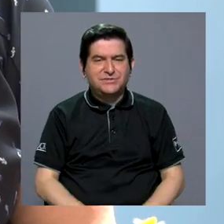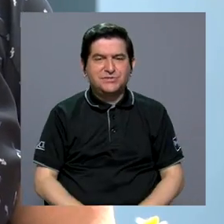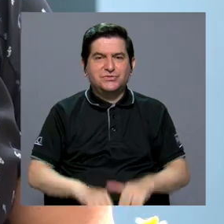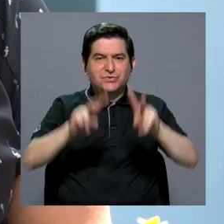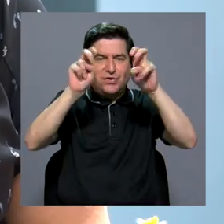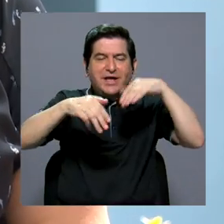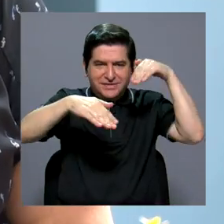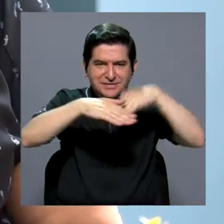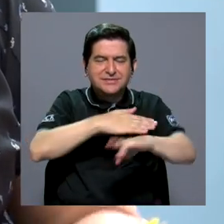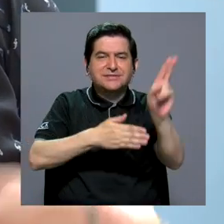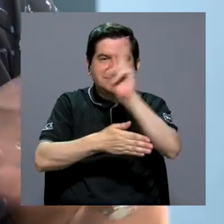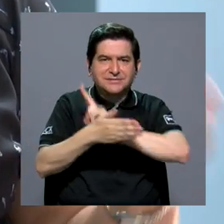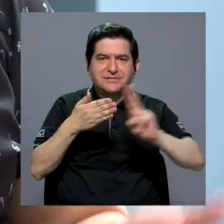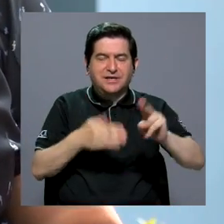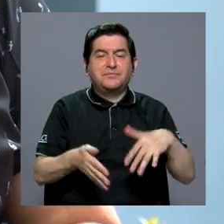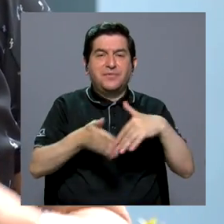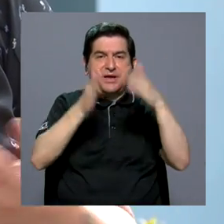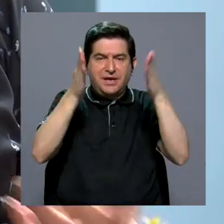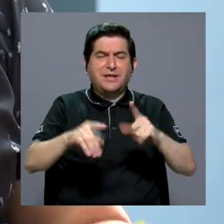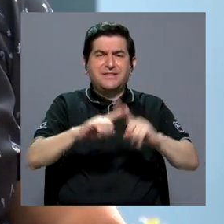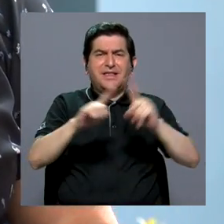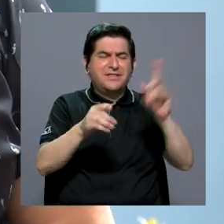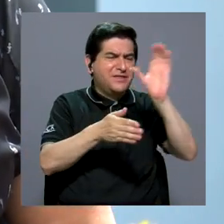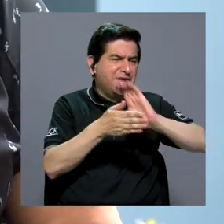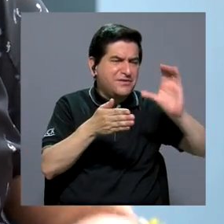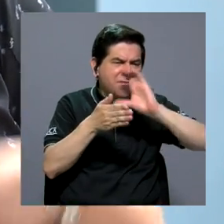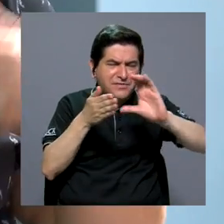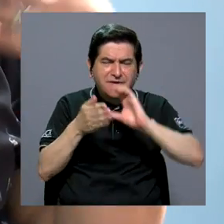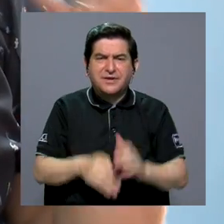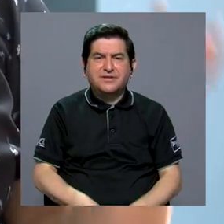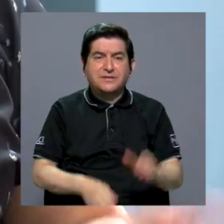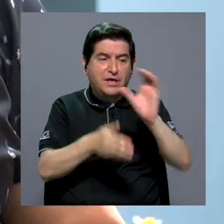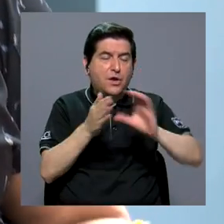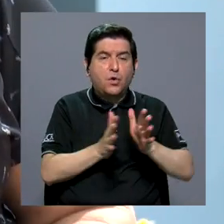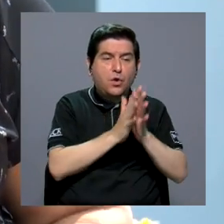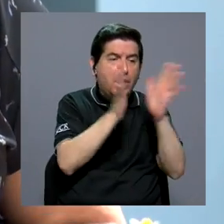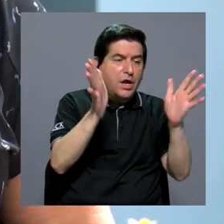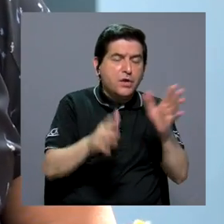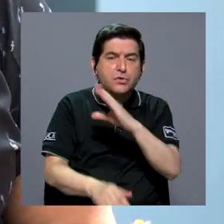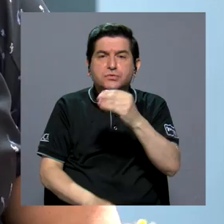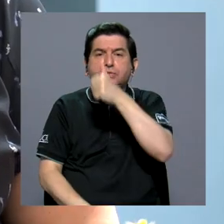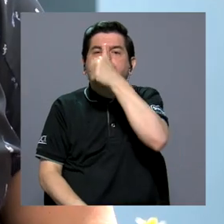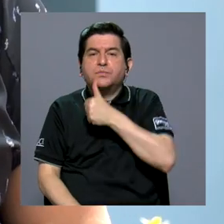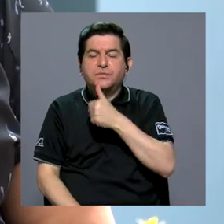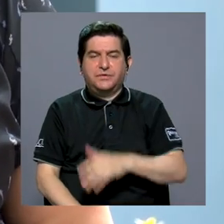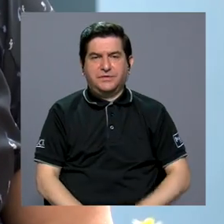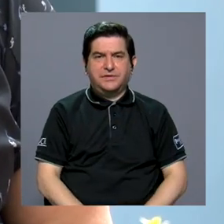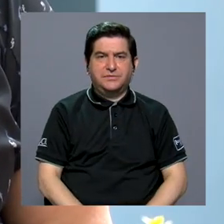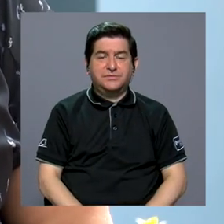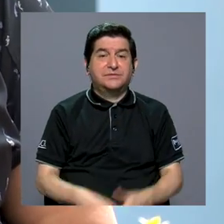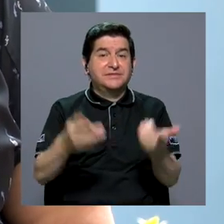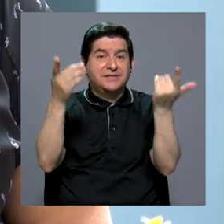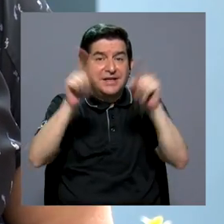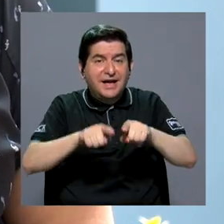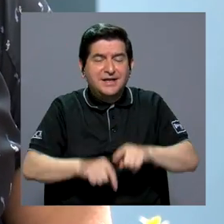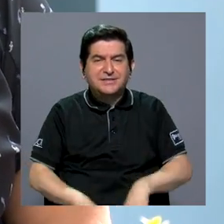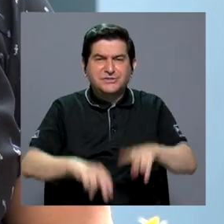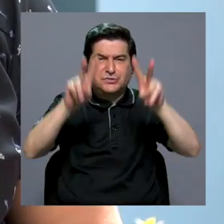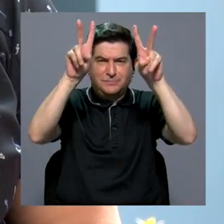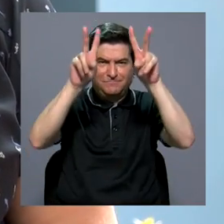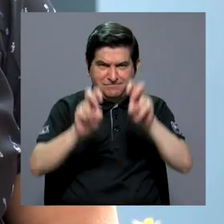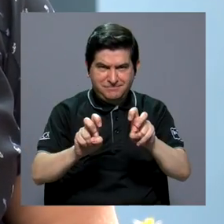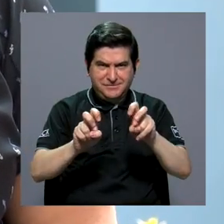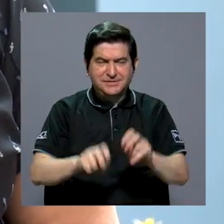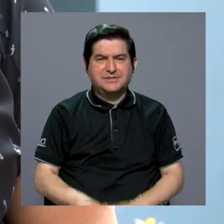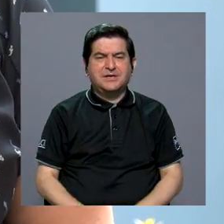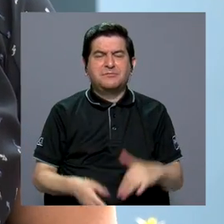de la prueba de admisión, que hay estudiantes de diferentes colegios, de colegios públicos, de colegios privados, el caso de las pruebas que